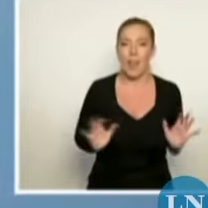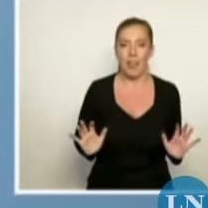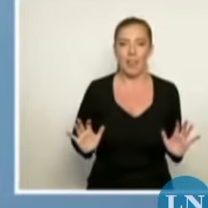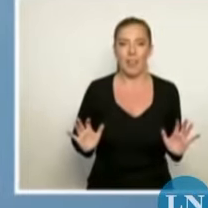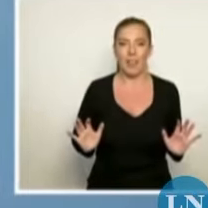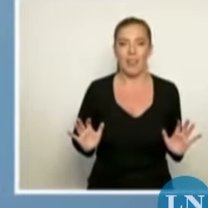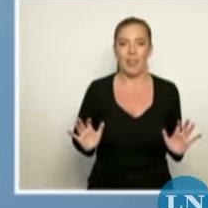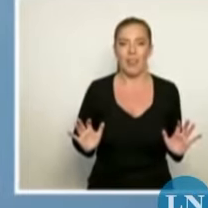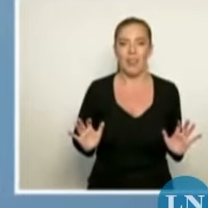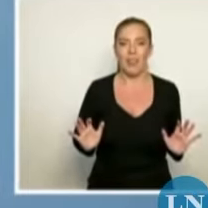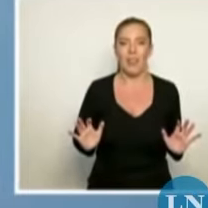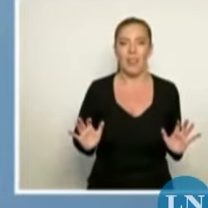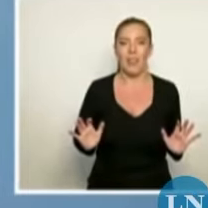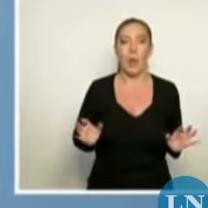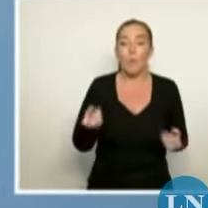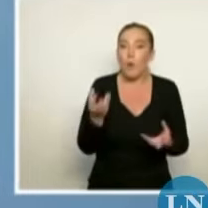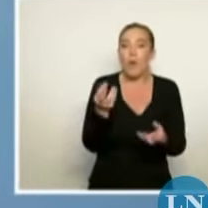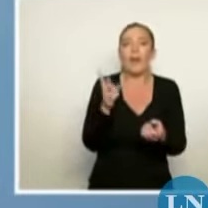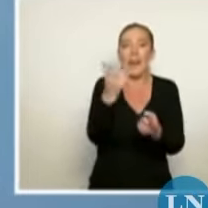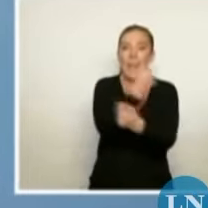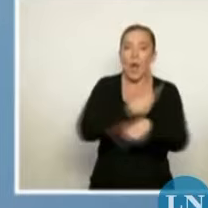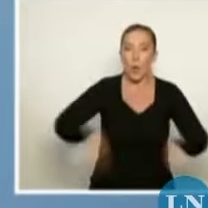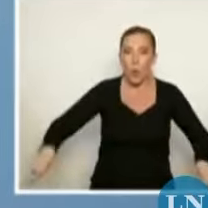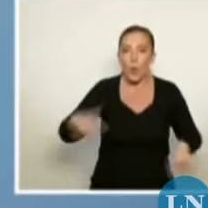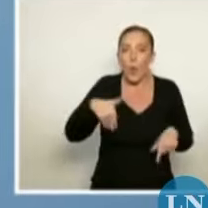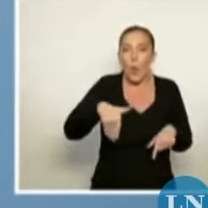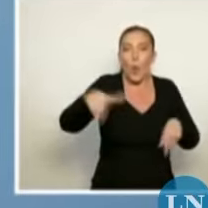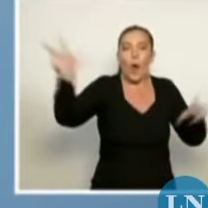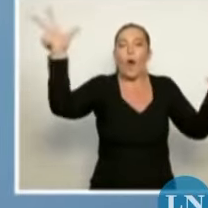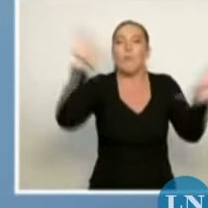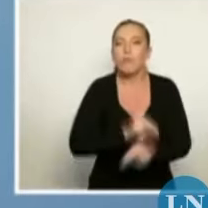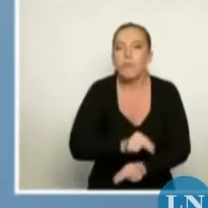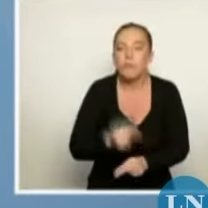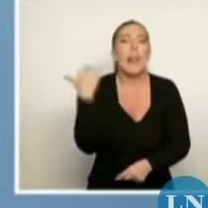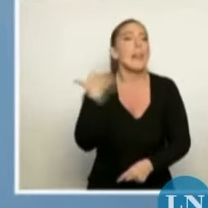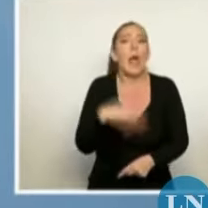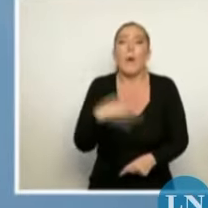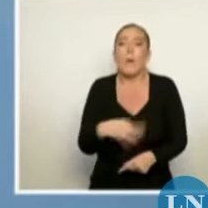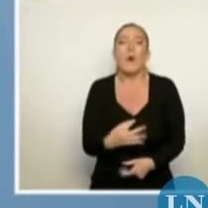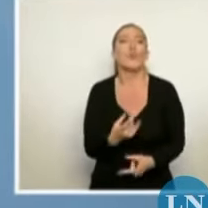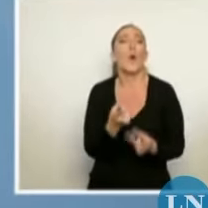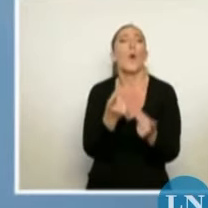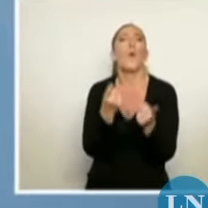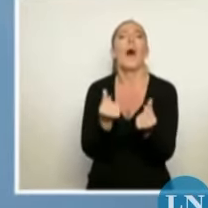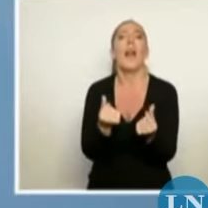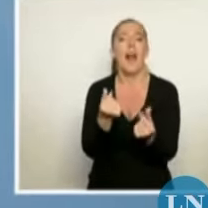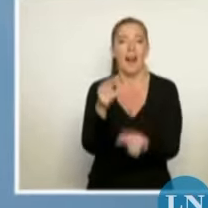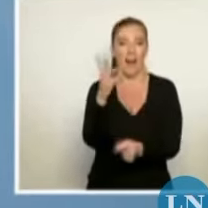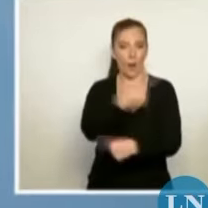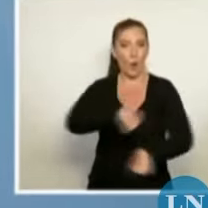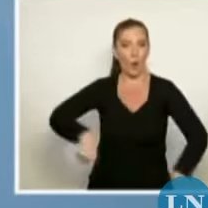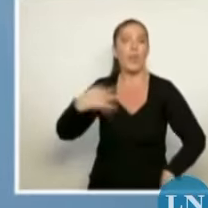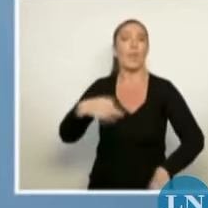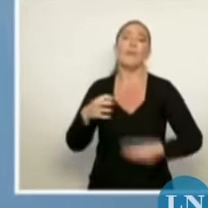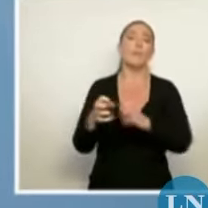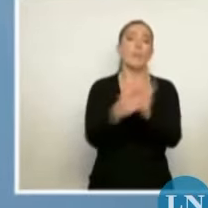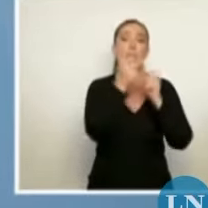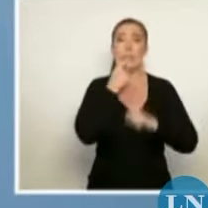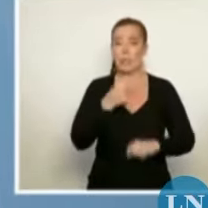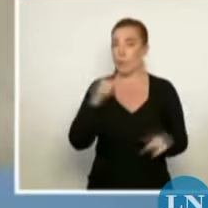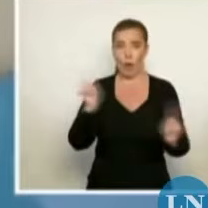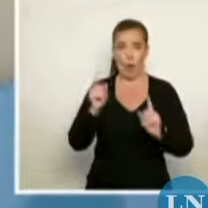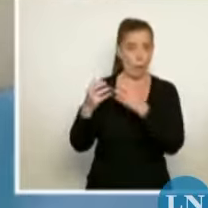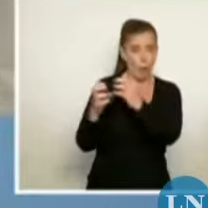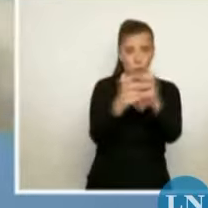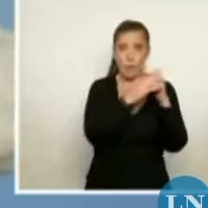porque los recursos son escasos y tenemos que hacerlos valer y tenemos que discutir, porque si no queremos